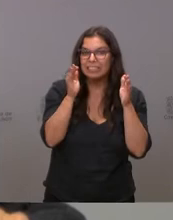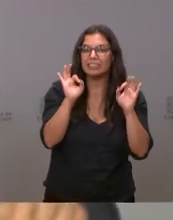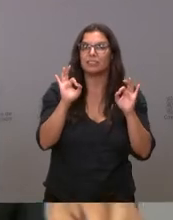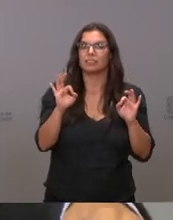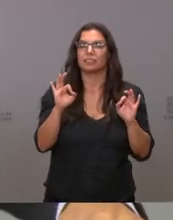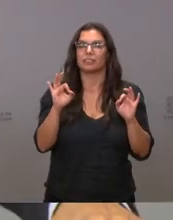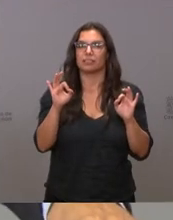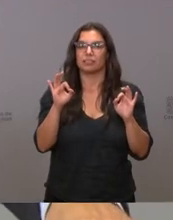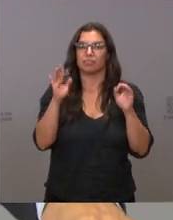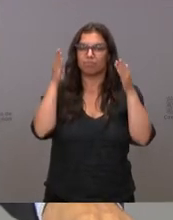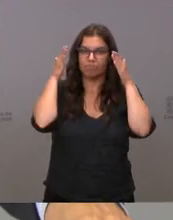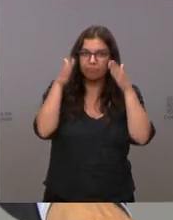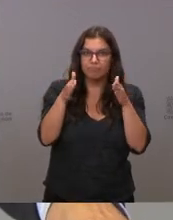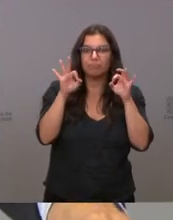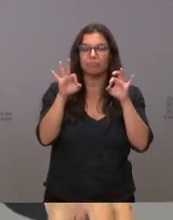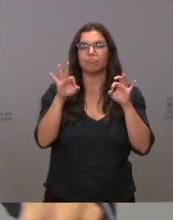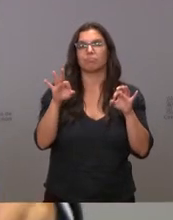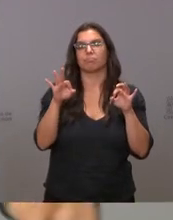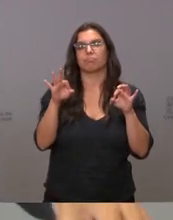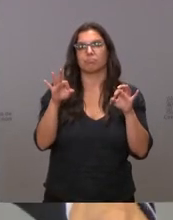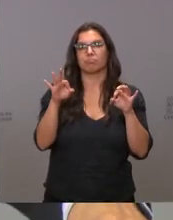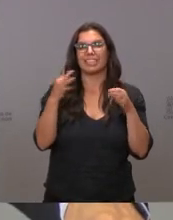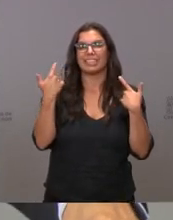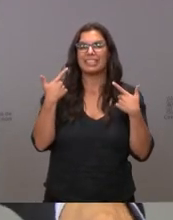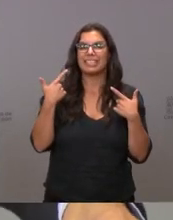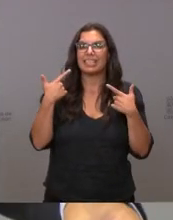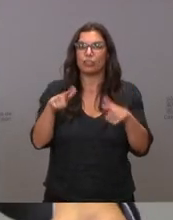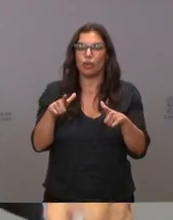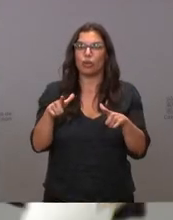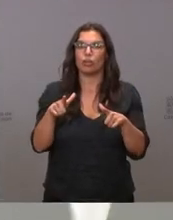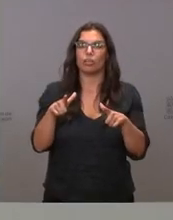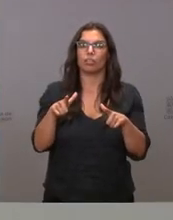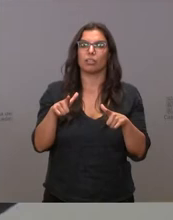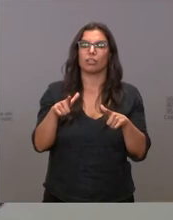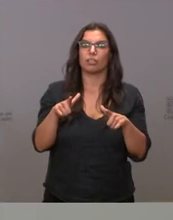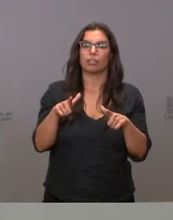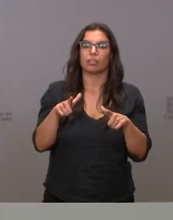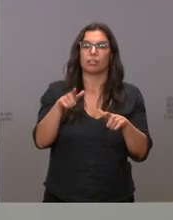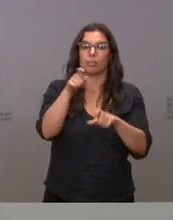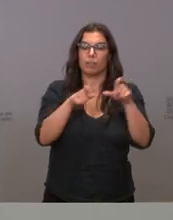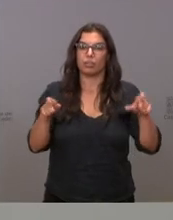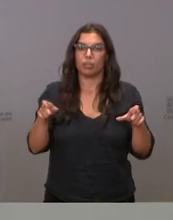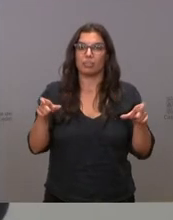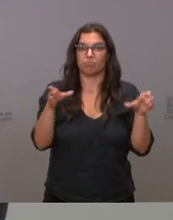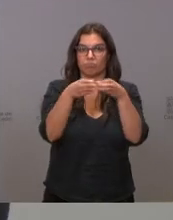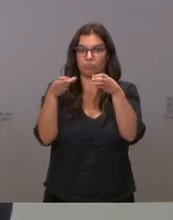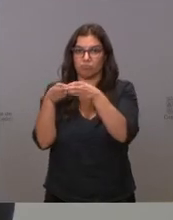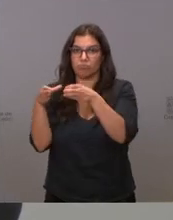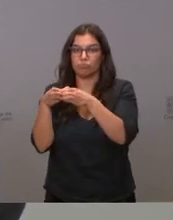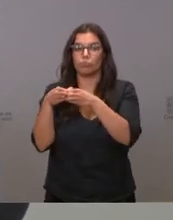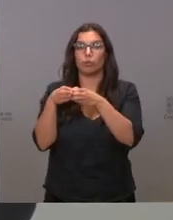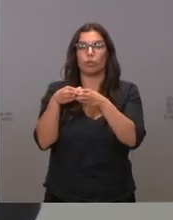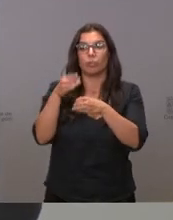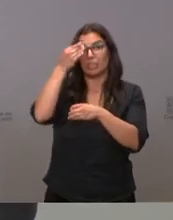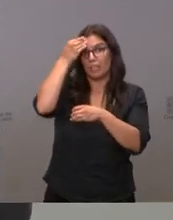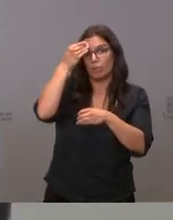específicamente a los sectores de población y a los sectores donde entendemos que se